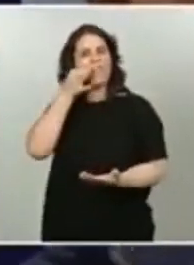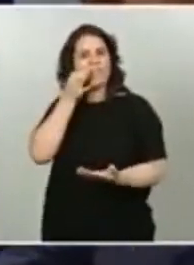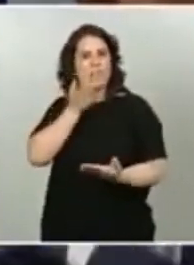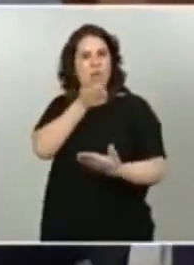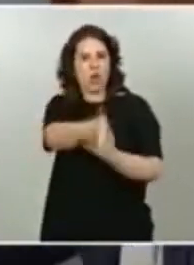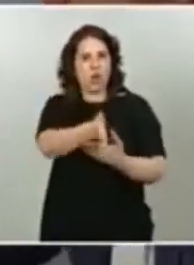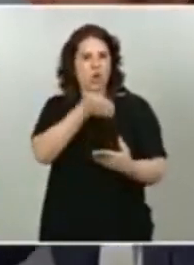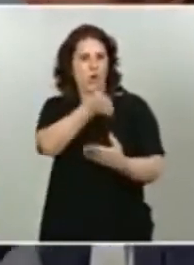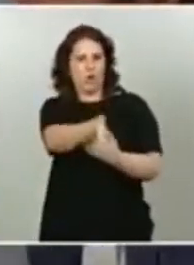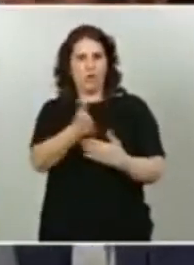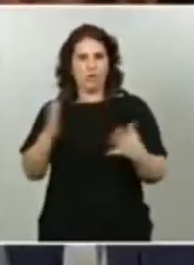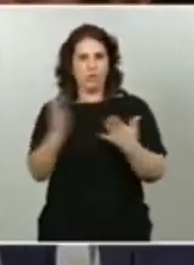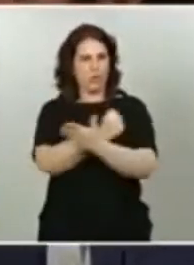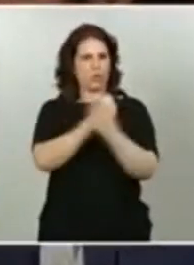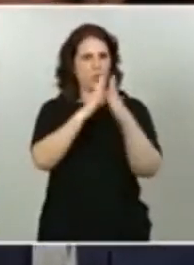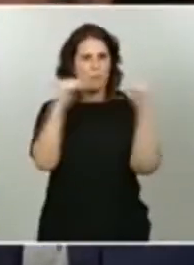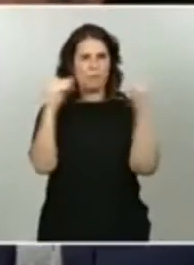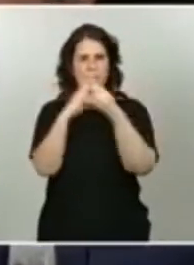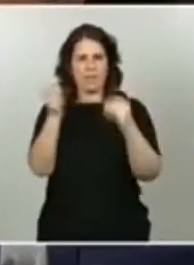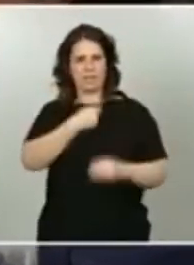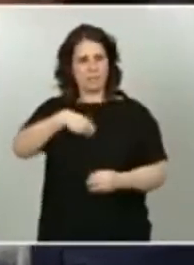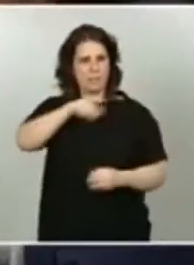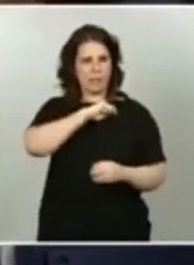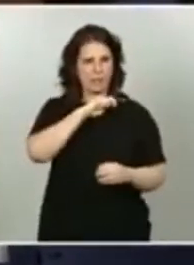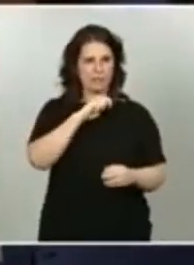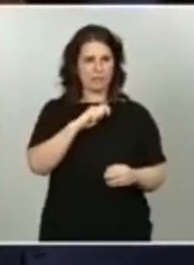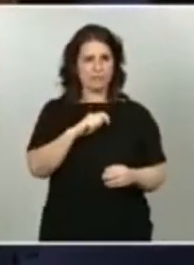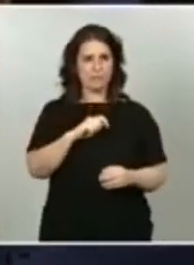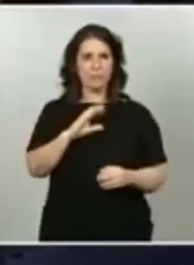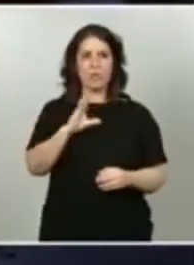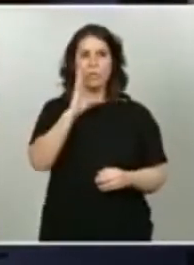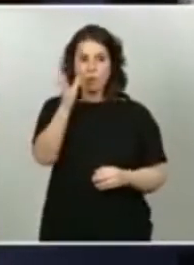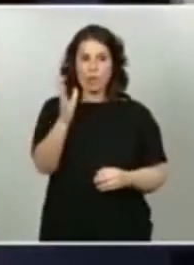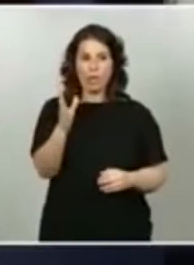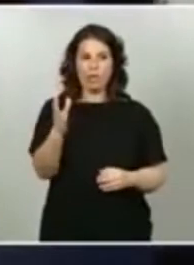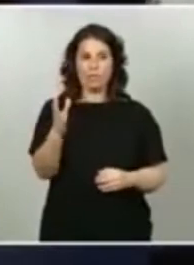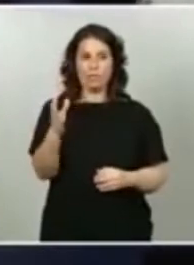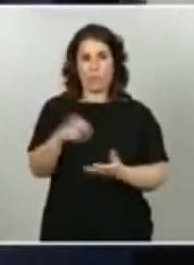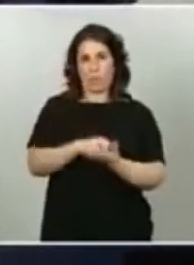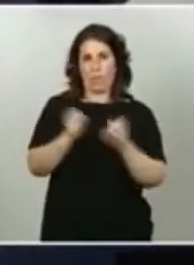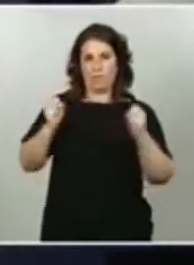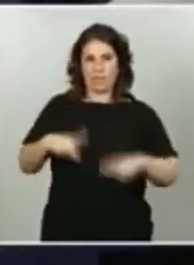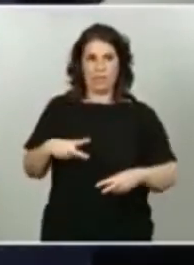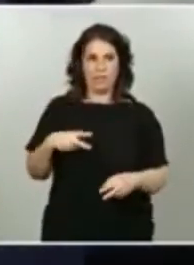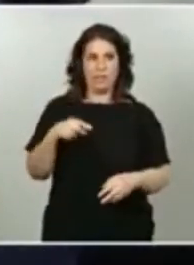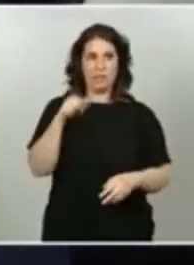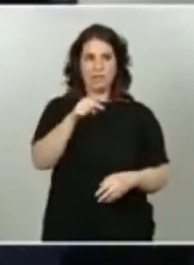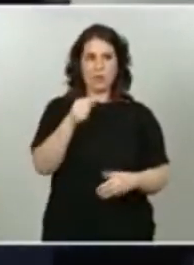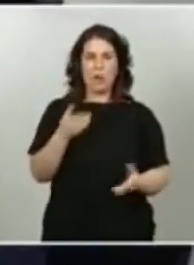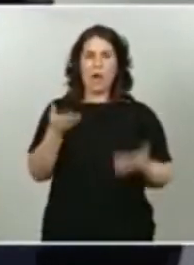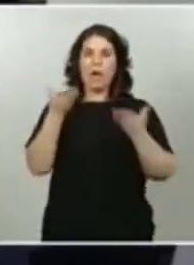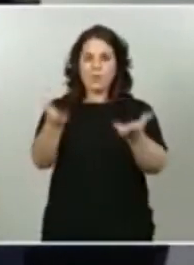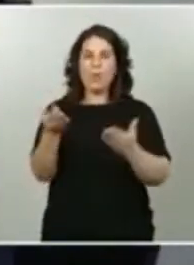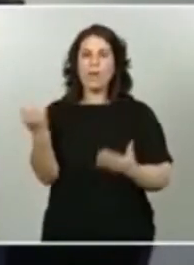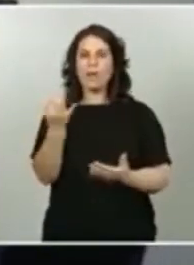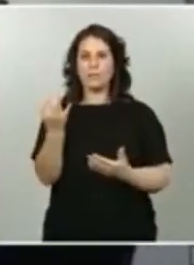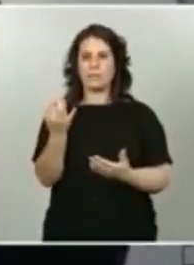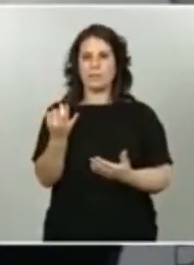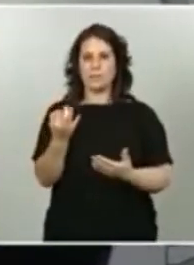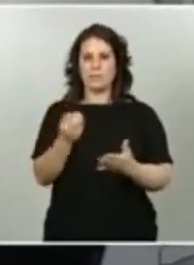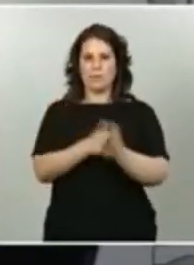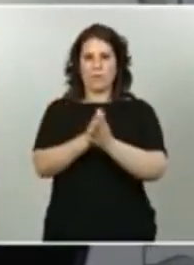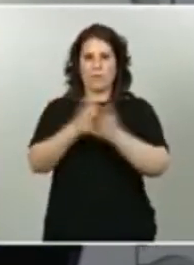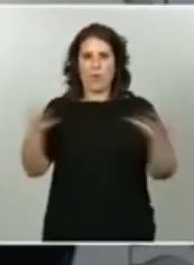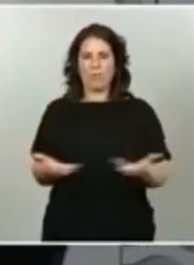las universidades españolas, porque, sin duda, ello contribuye a seguir también fomentando la seguridad tanto de las